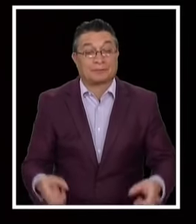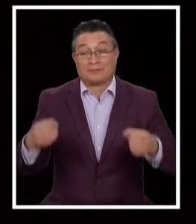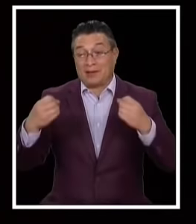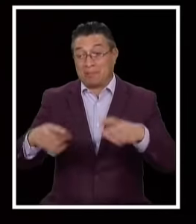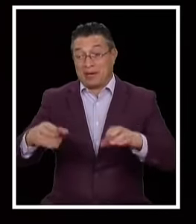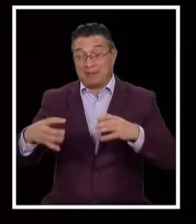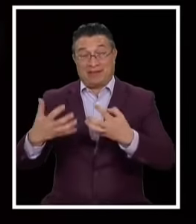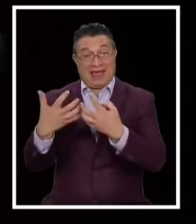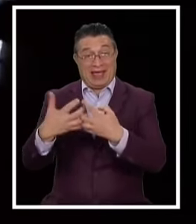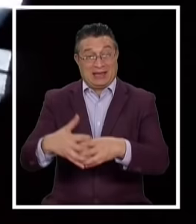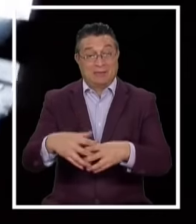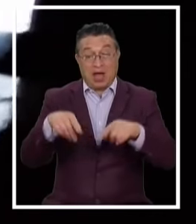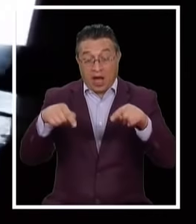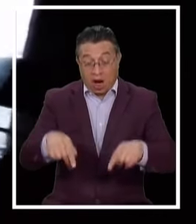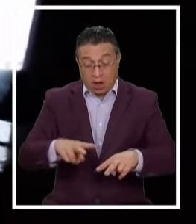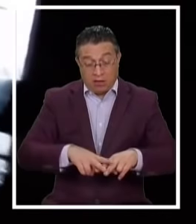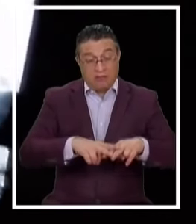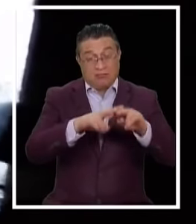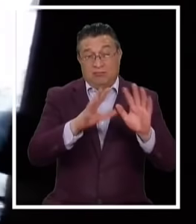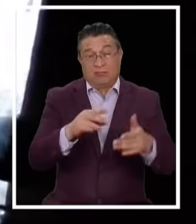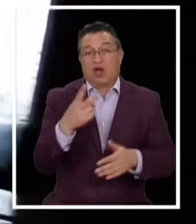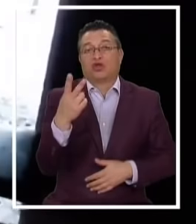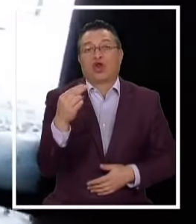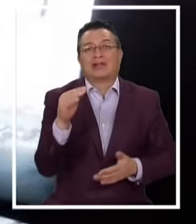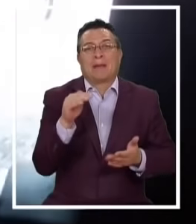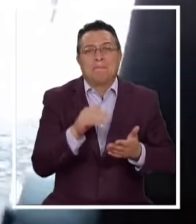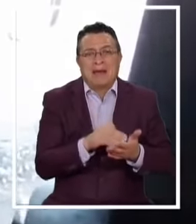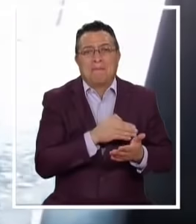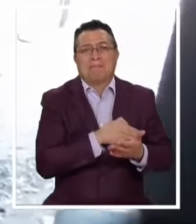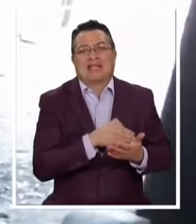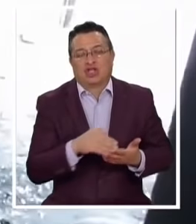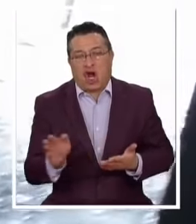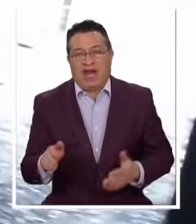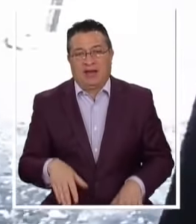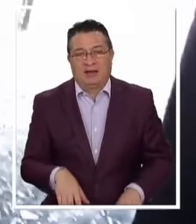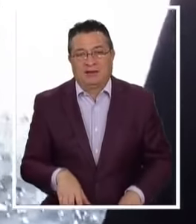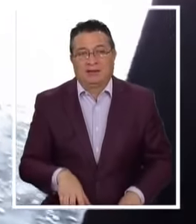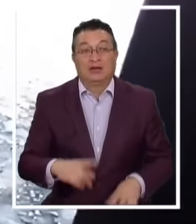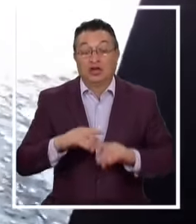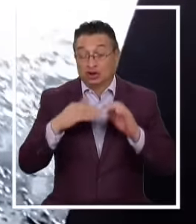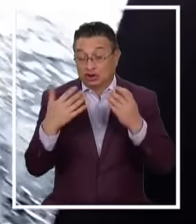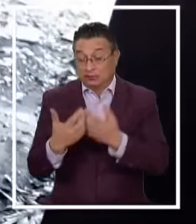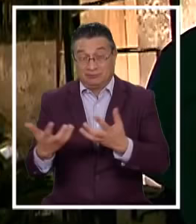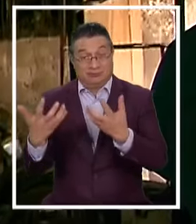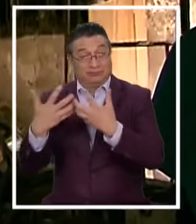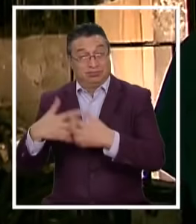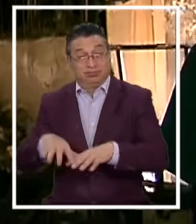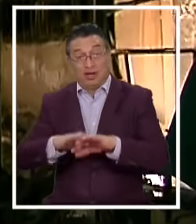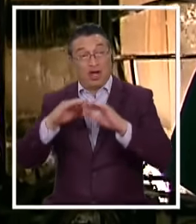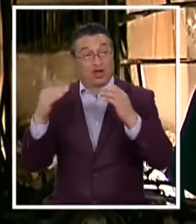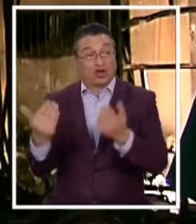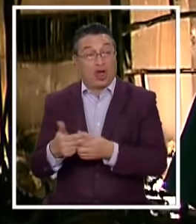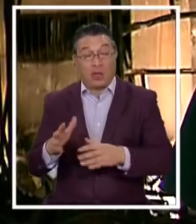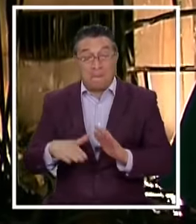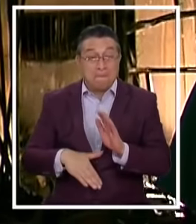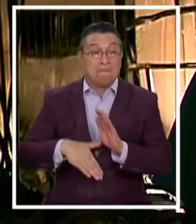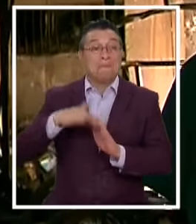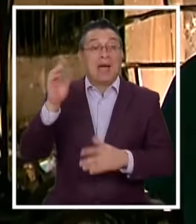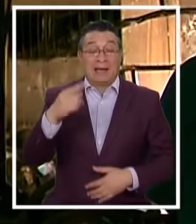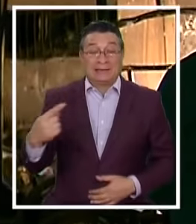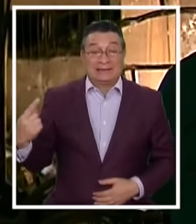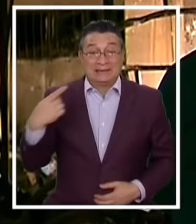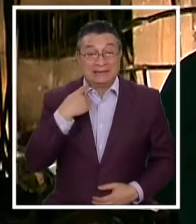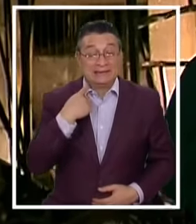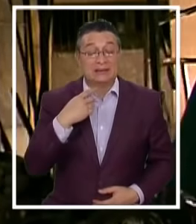equipamiento La llevamos Actualmente Avaluada En unos 12 mil Millones de pesos Pero dentro De los equipamientos Que mayor impacto Tiene en su